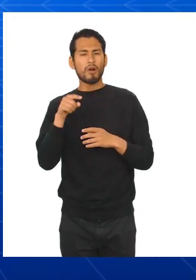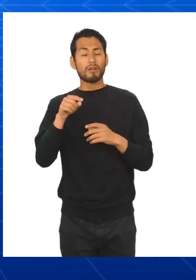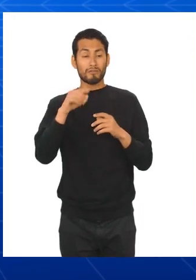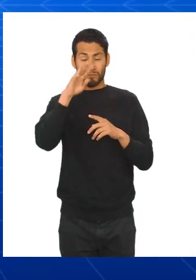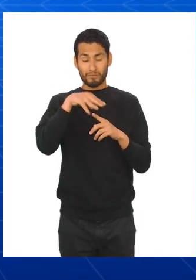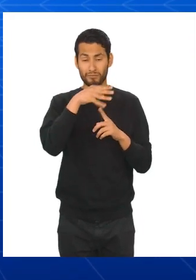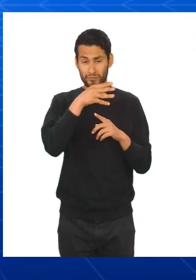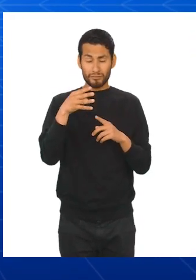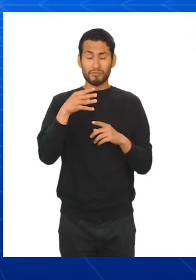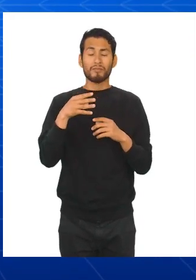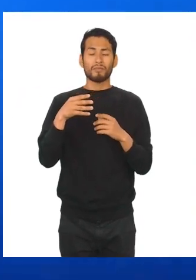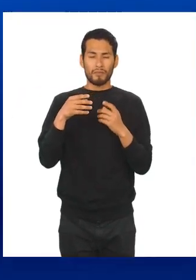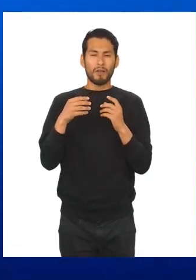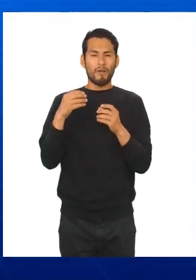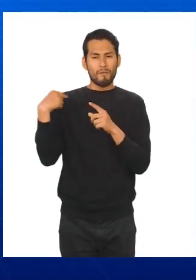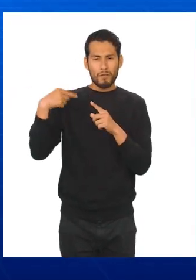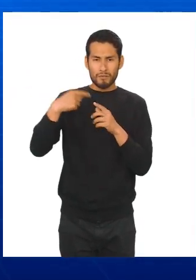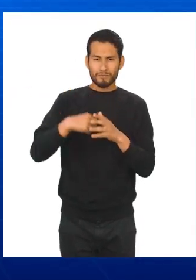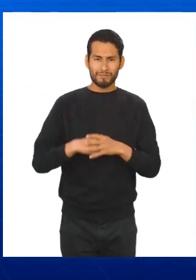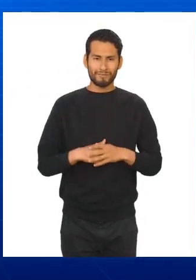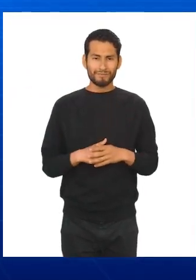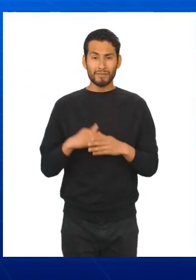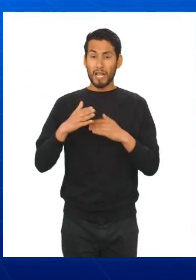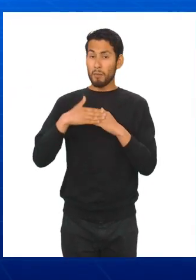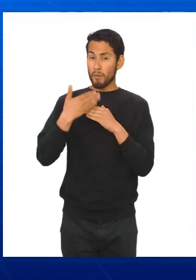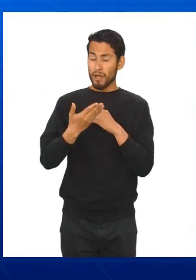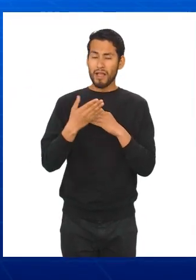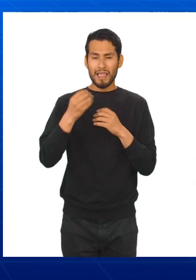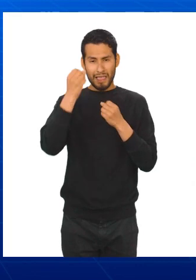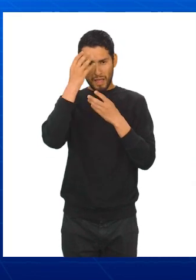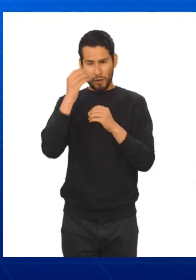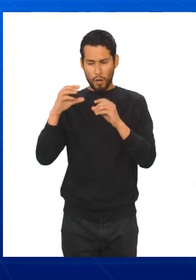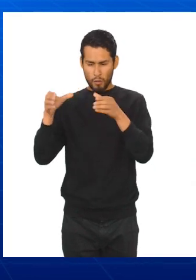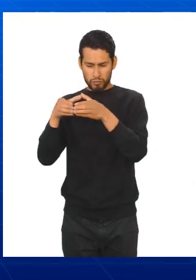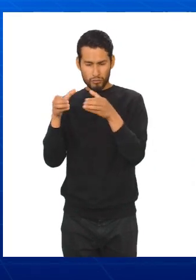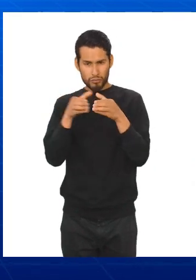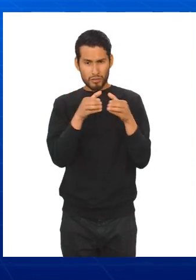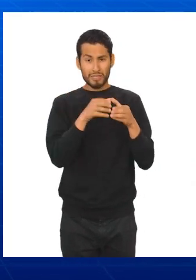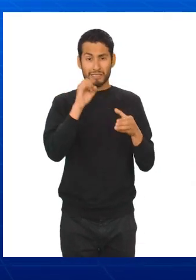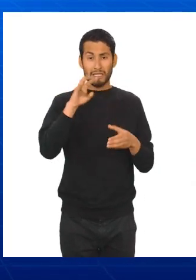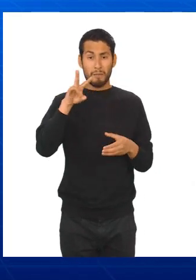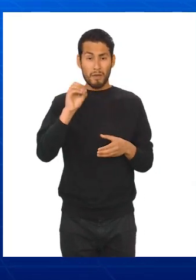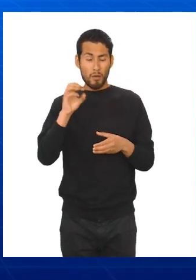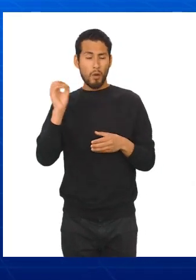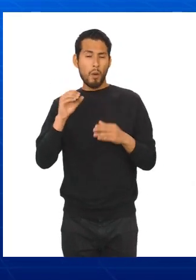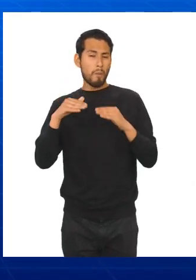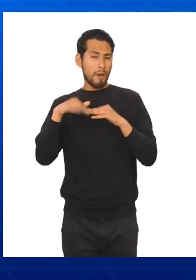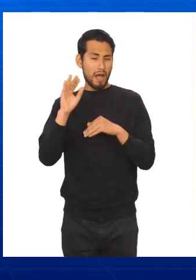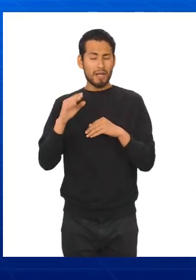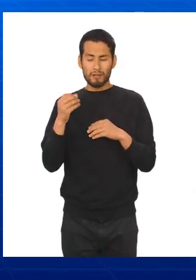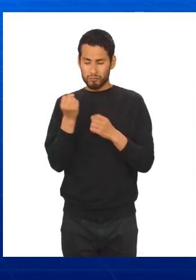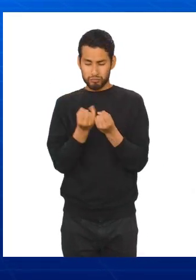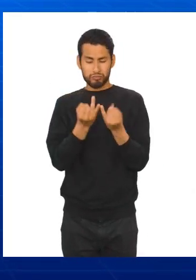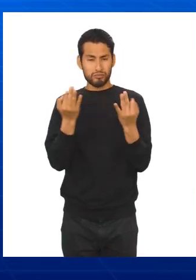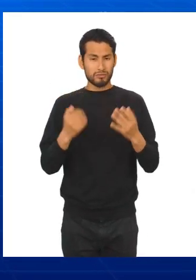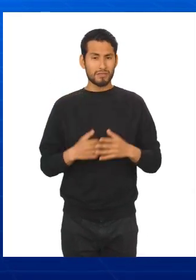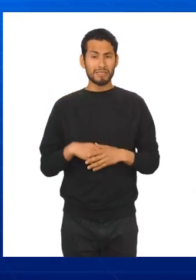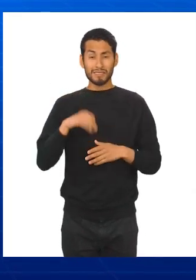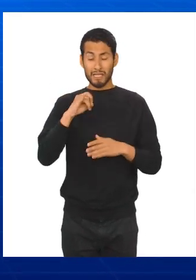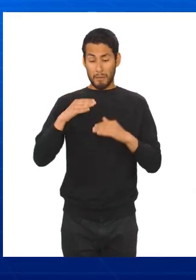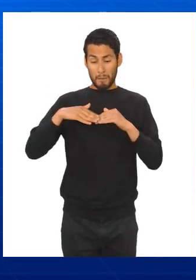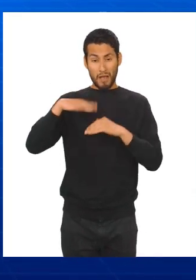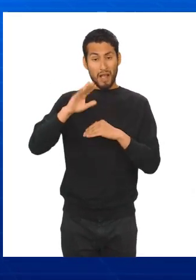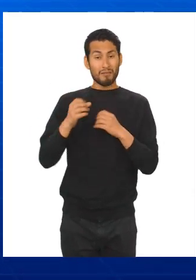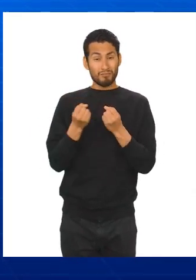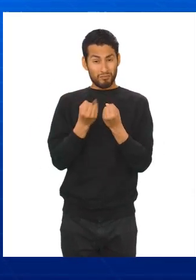frecuencias o intervalos. Seguidamente se agrupa los datos, si se cuenta con 20 o más elementos. Aunque contemos con